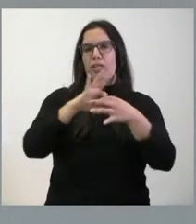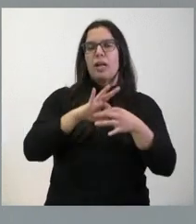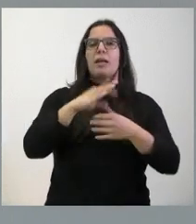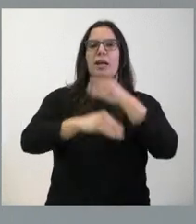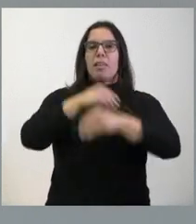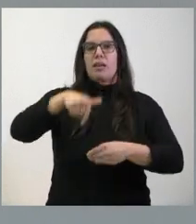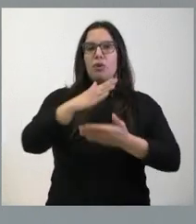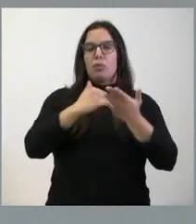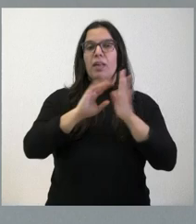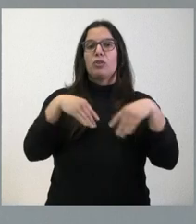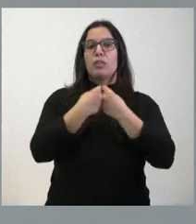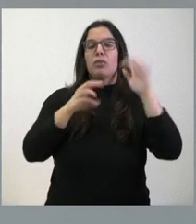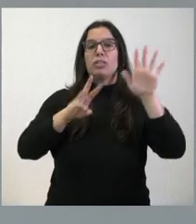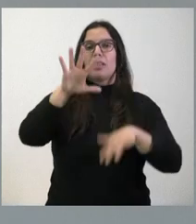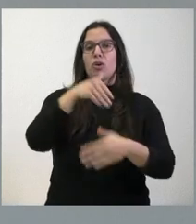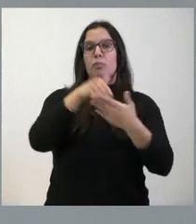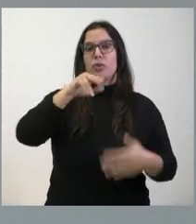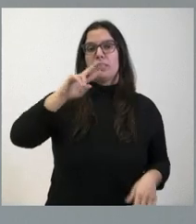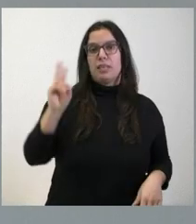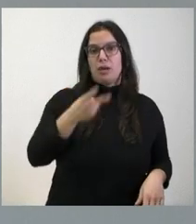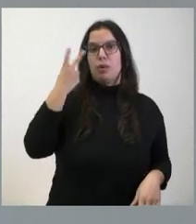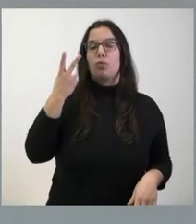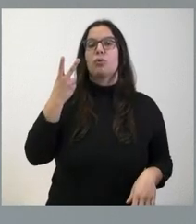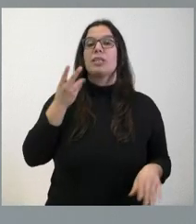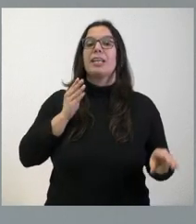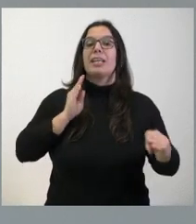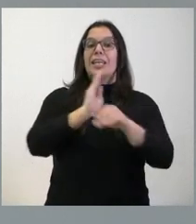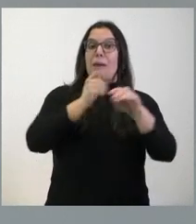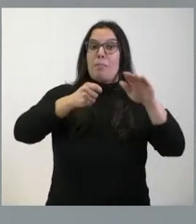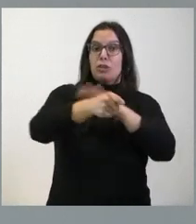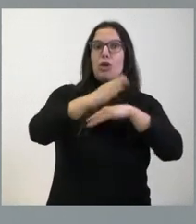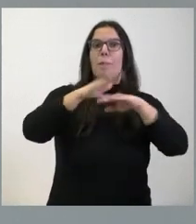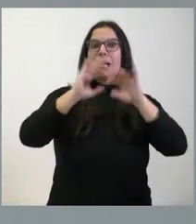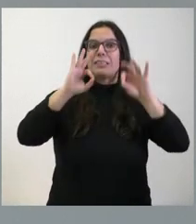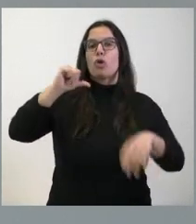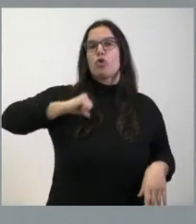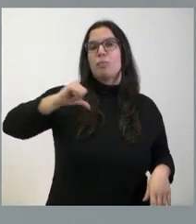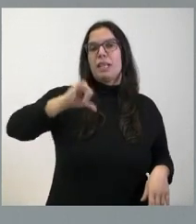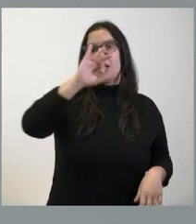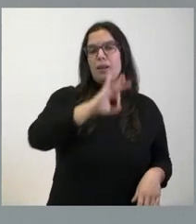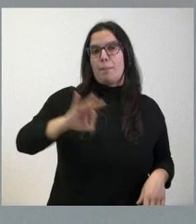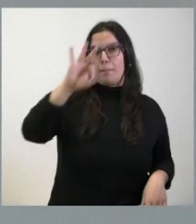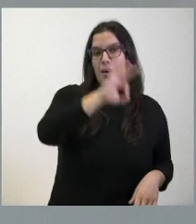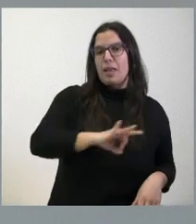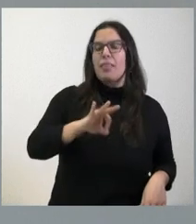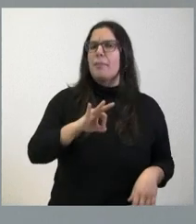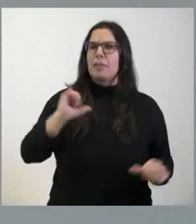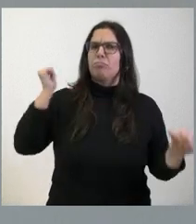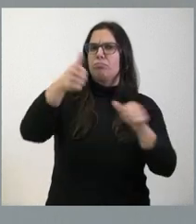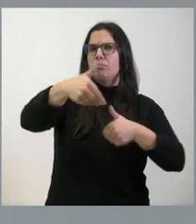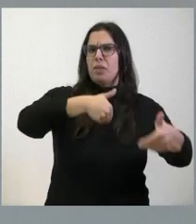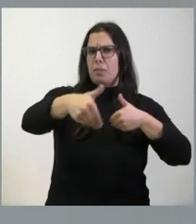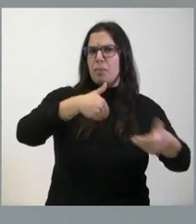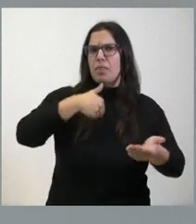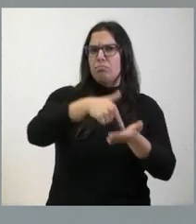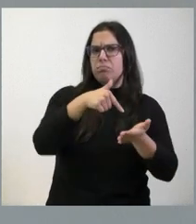autónoma. Son 85 millones de euros de inversión para el Hospital de Palencia, una infraestructura muy demandada y que incluye,